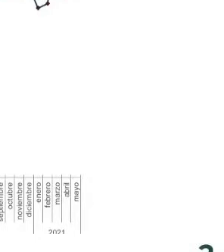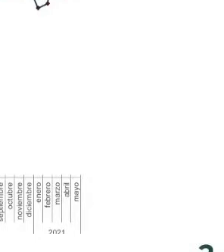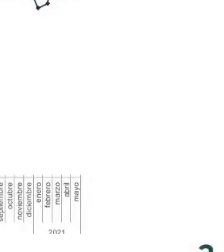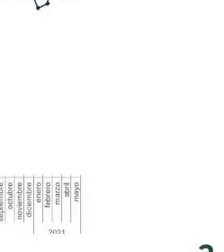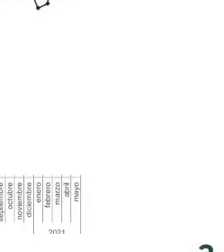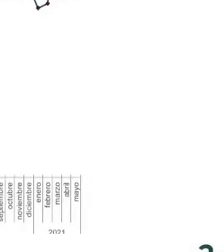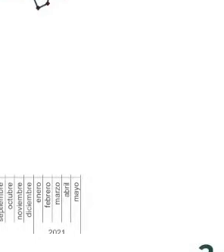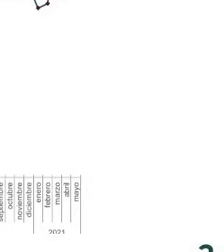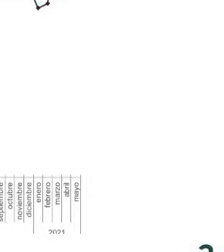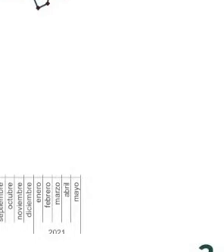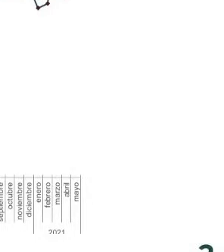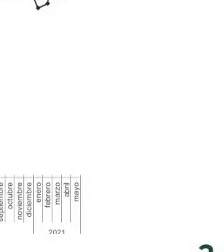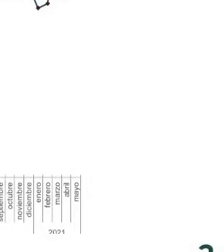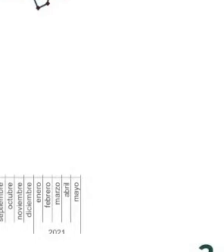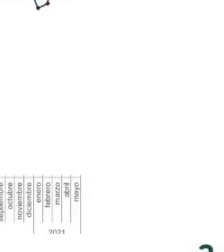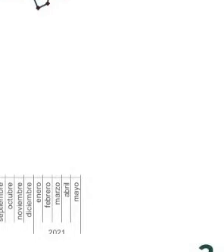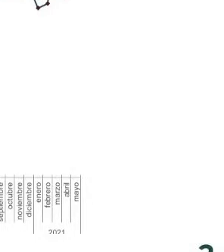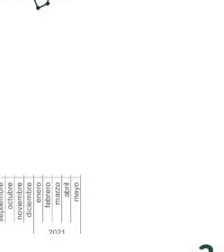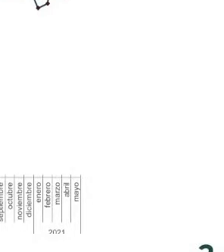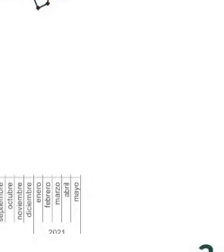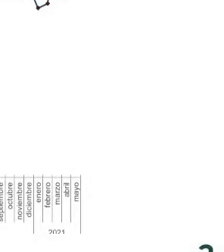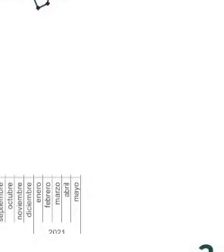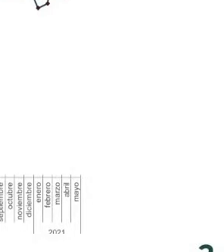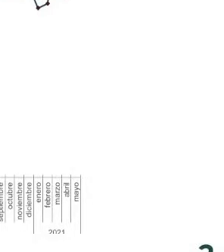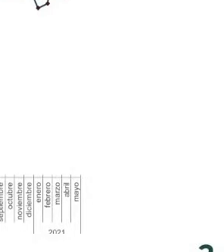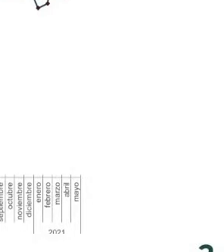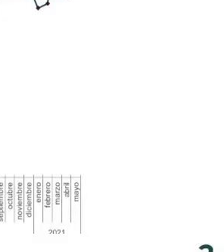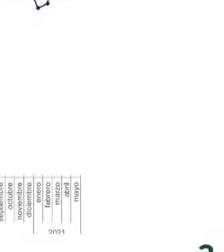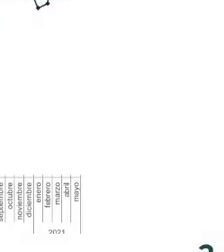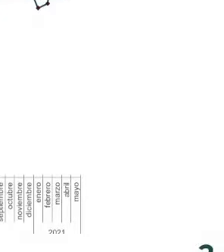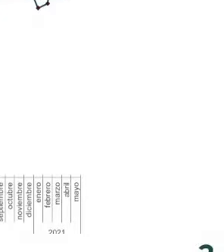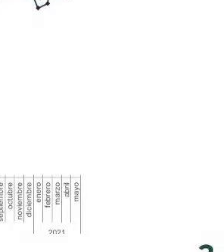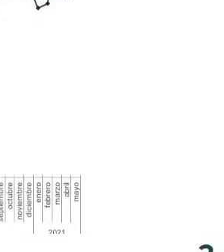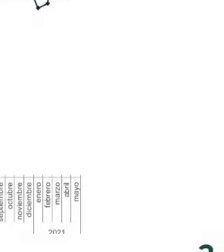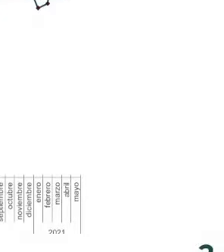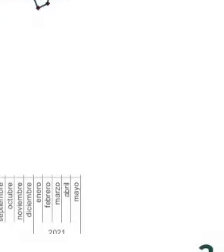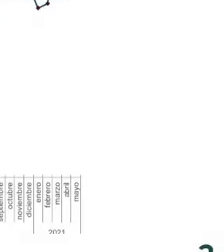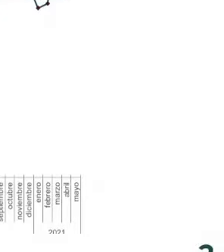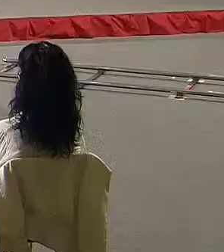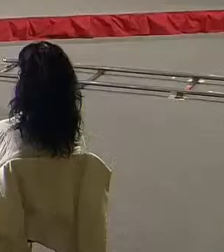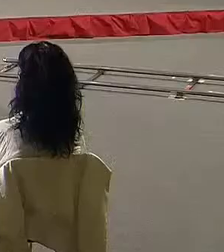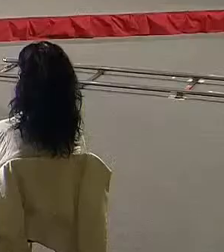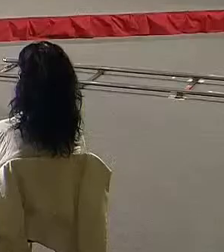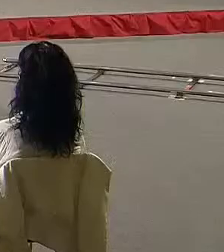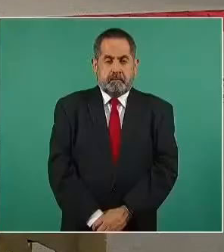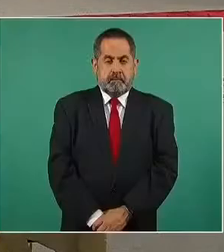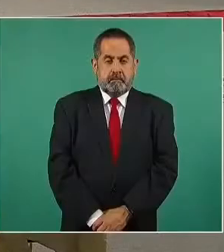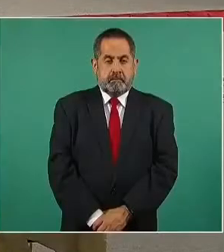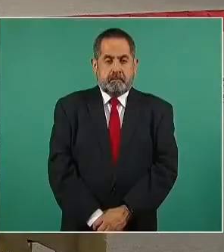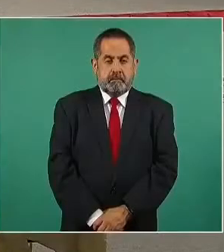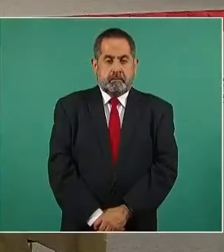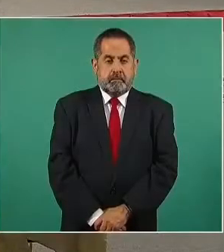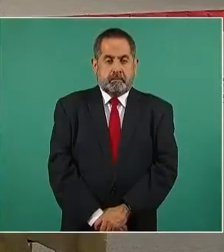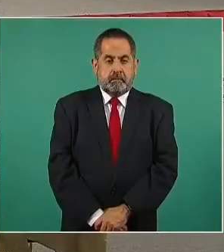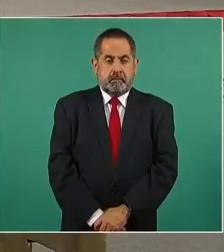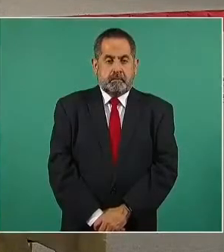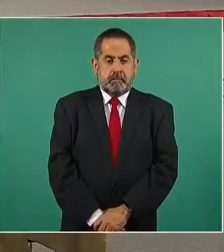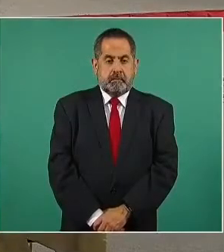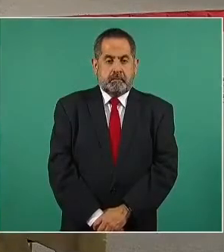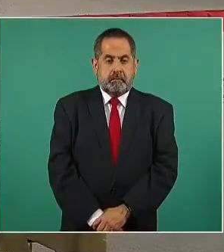mismo periodo del 2020. En la siguiente lámina, ocho entidades concentraron el 57